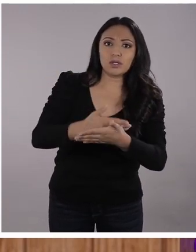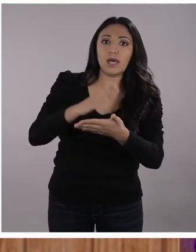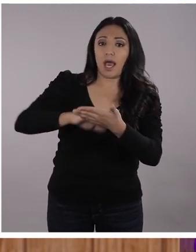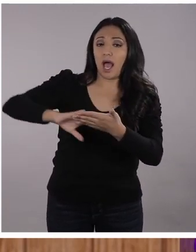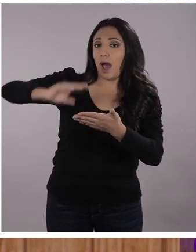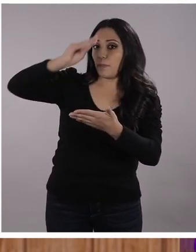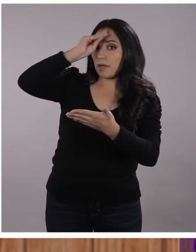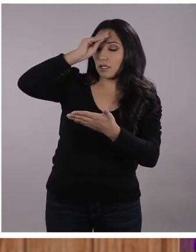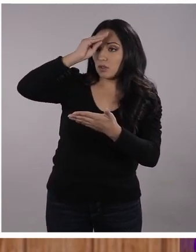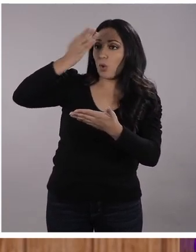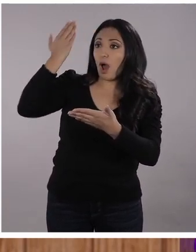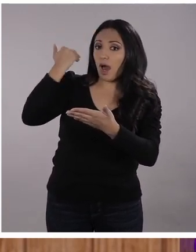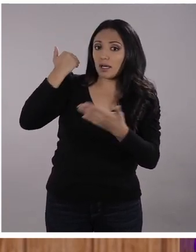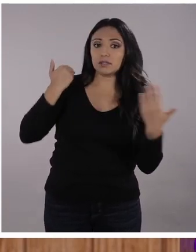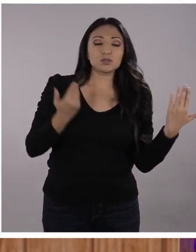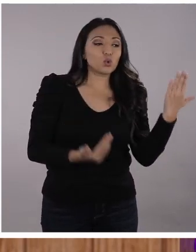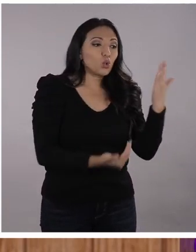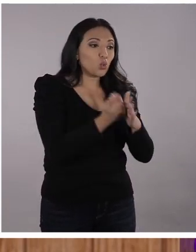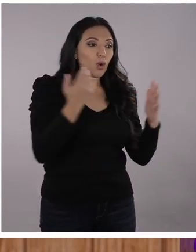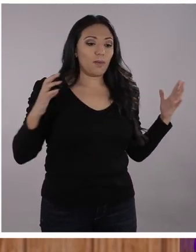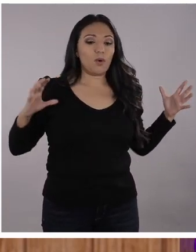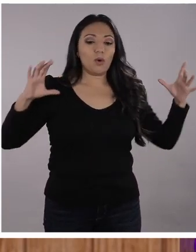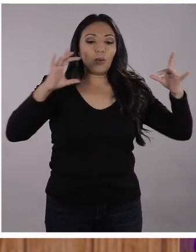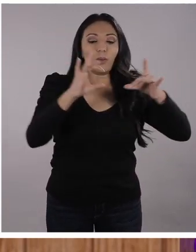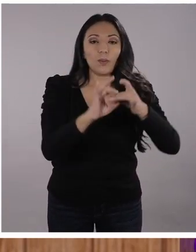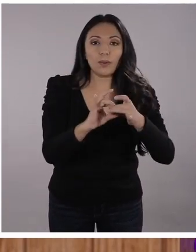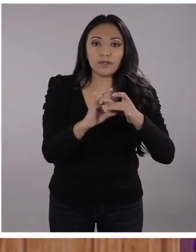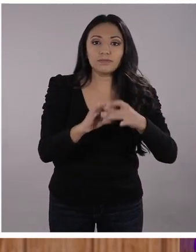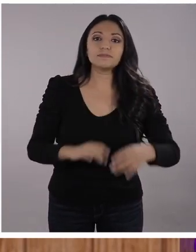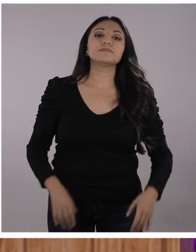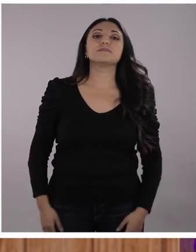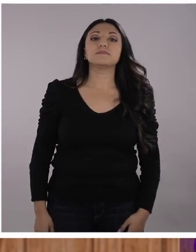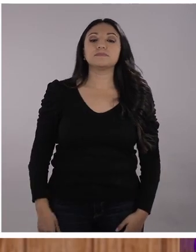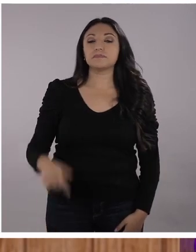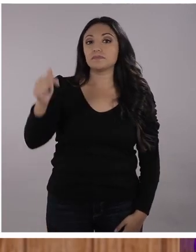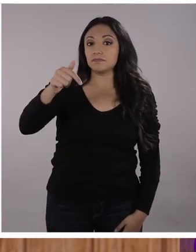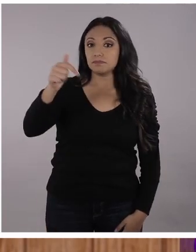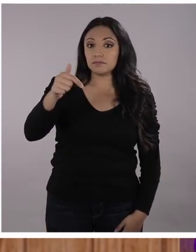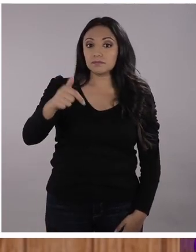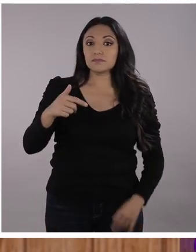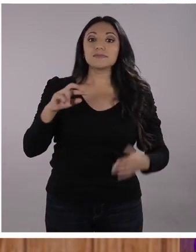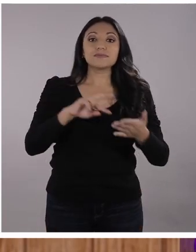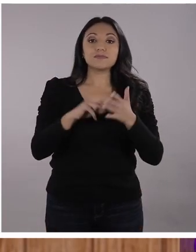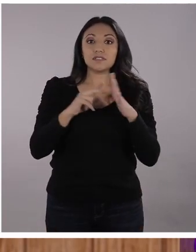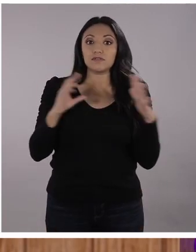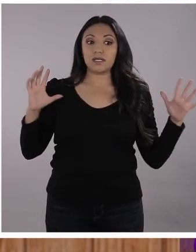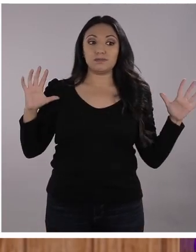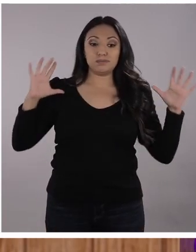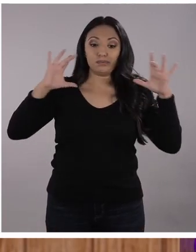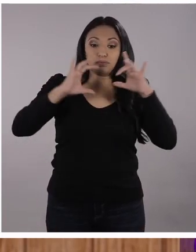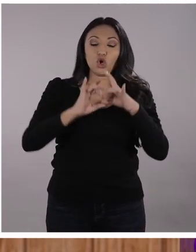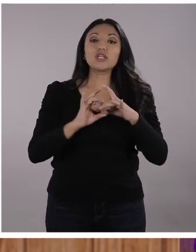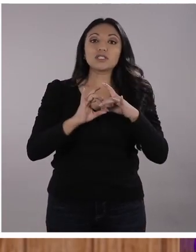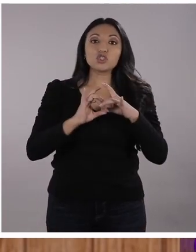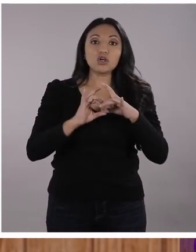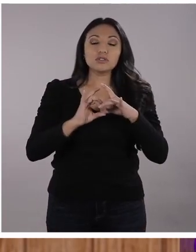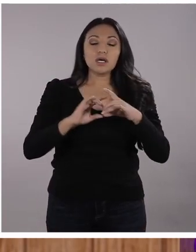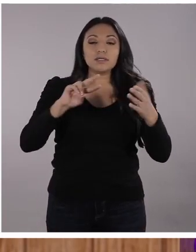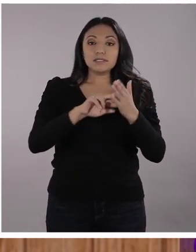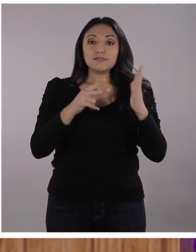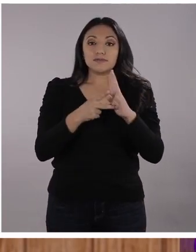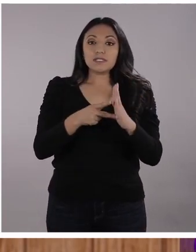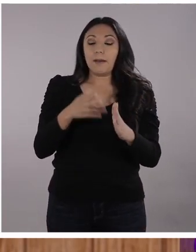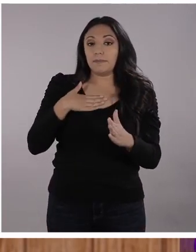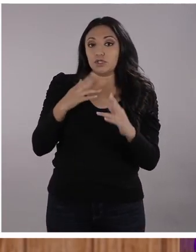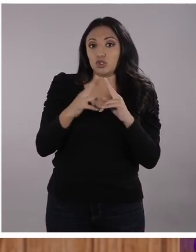que nosotros ya sabíamos con lo nuevo que hemos aprendido. Y esta capacidad de conexión te va a ayudar a ti a afirmar